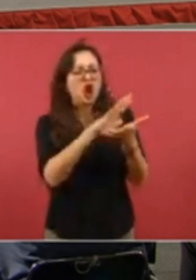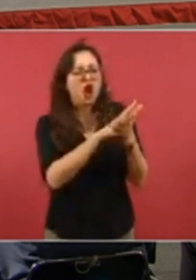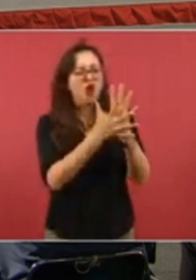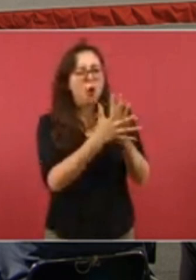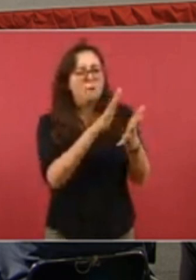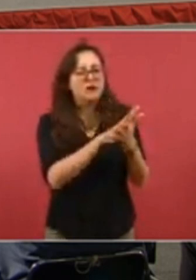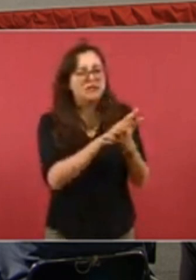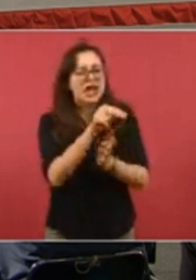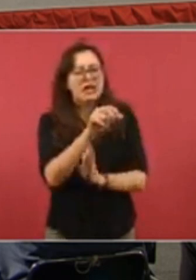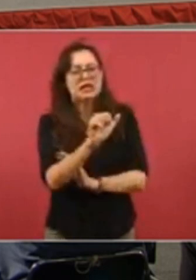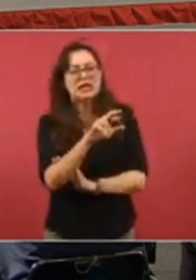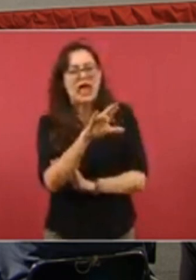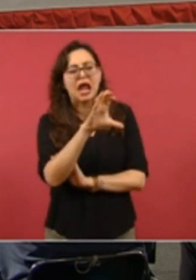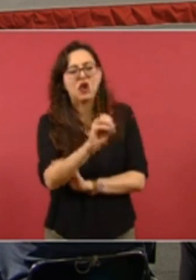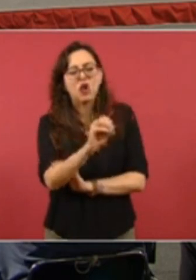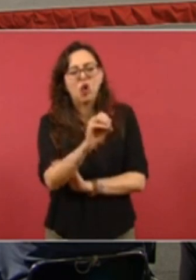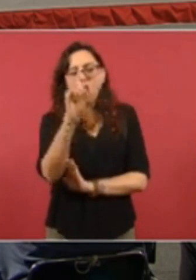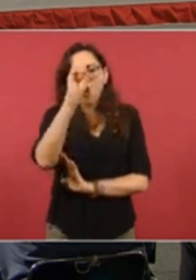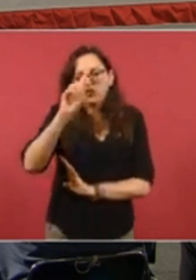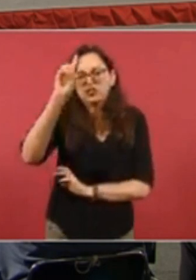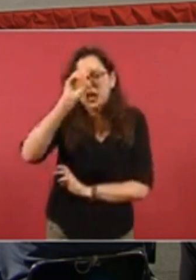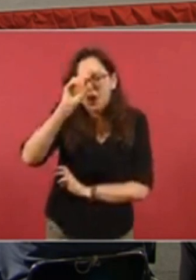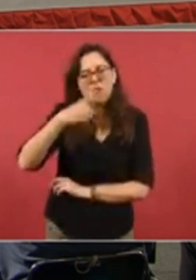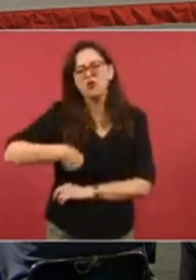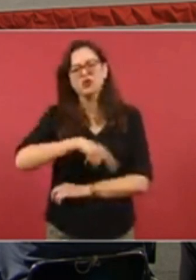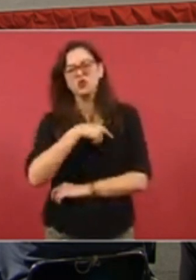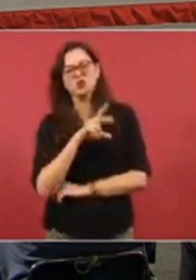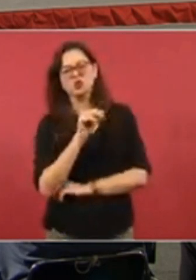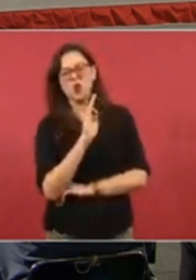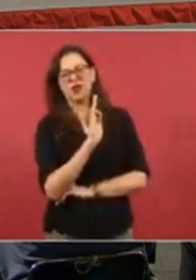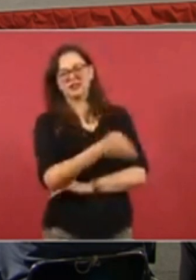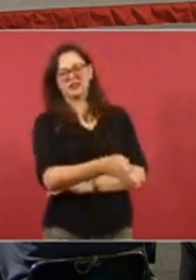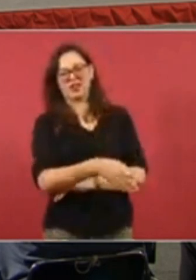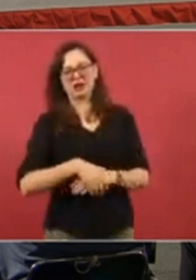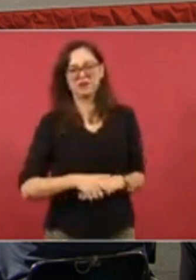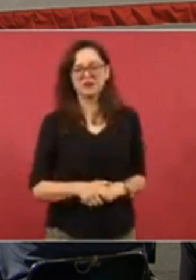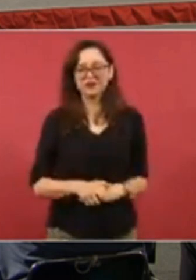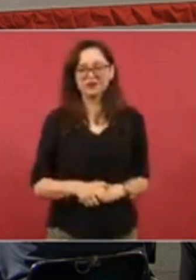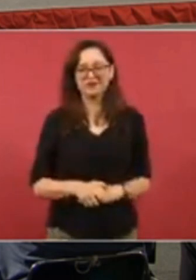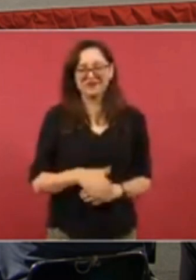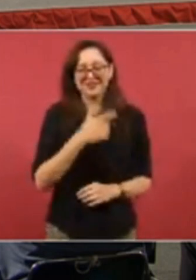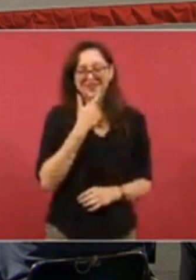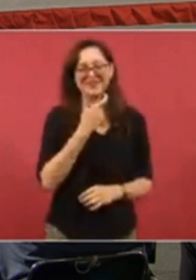vaya desfachatez.